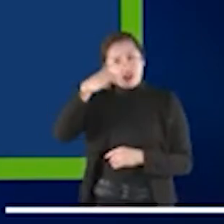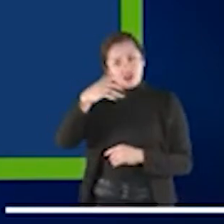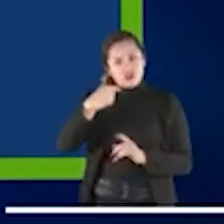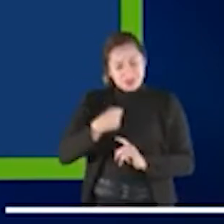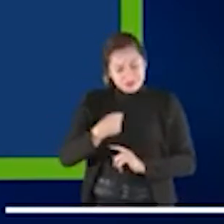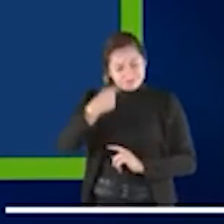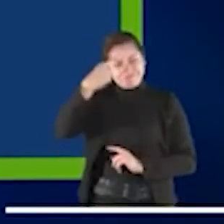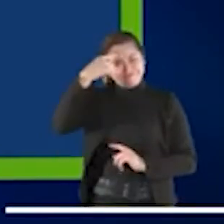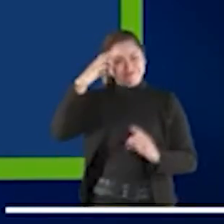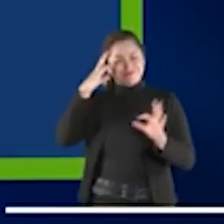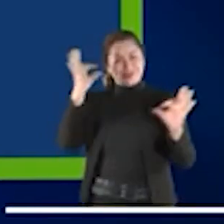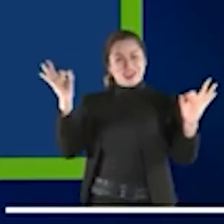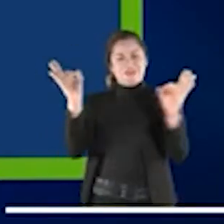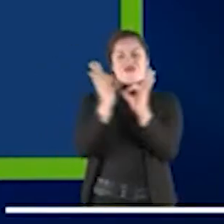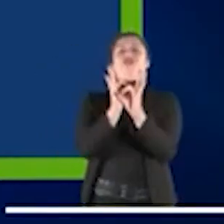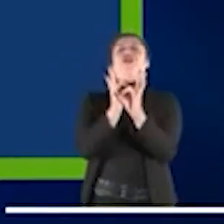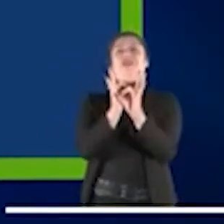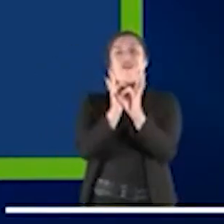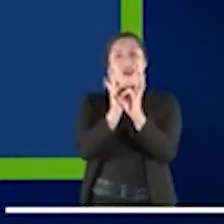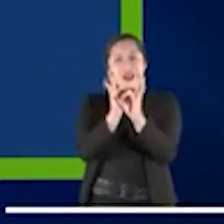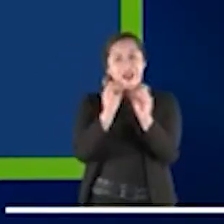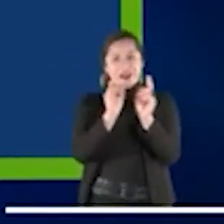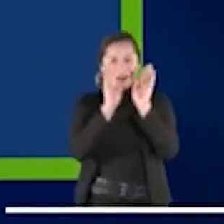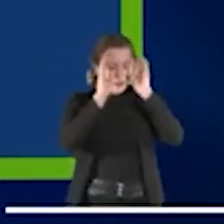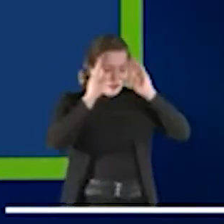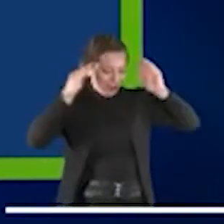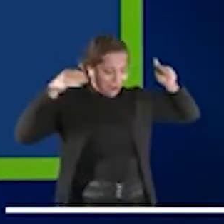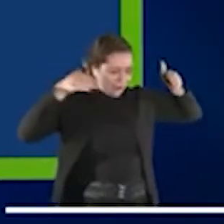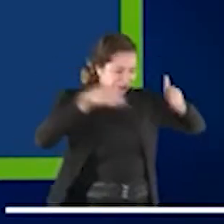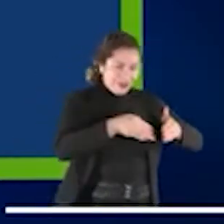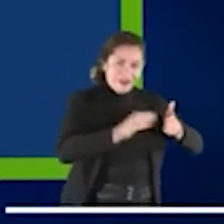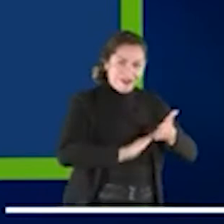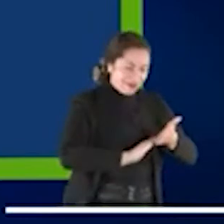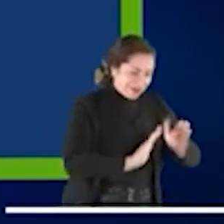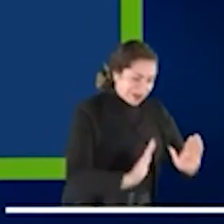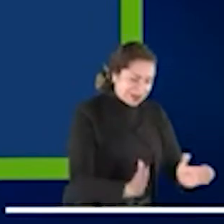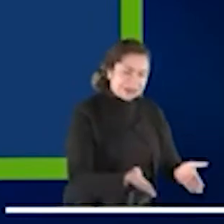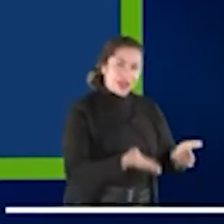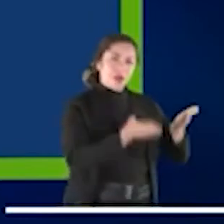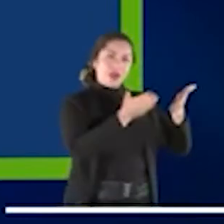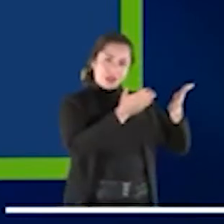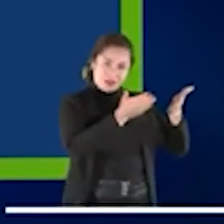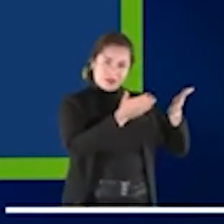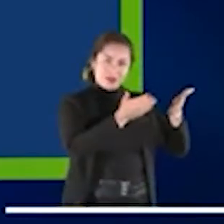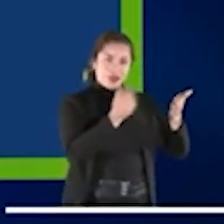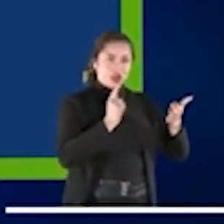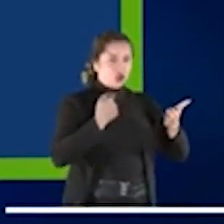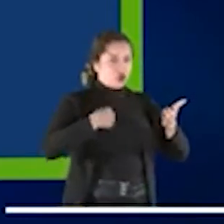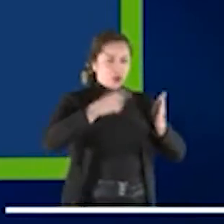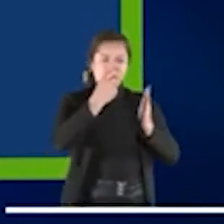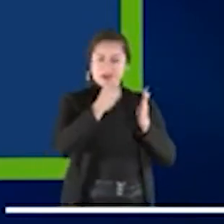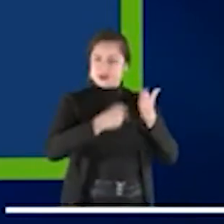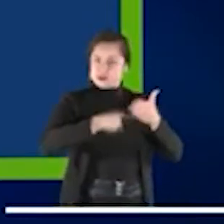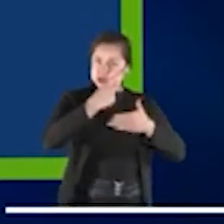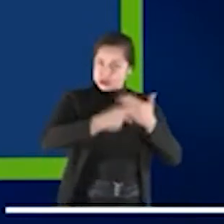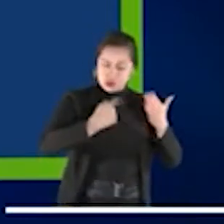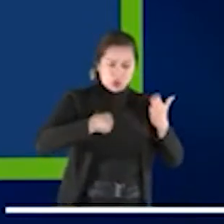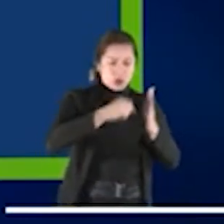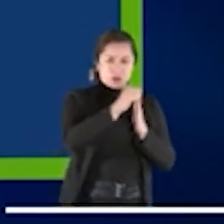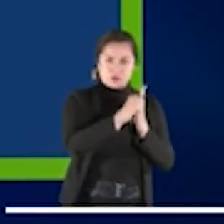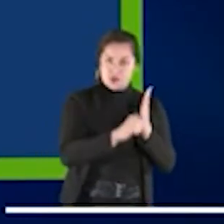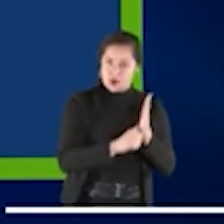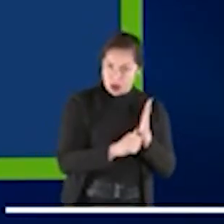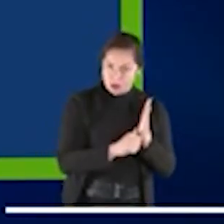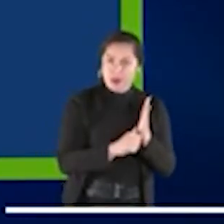contigo la posición del Foro Europeo de Justicia Resortativa y que nos puedas decir un poco más sobre